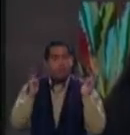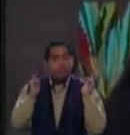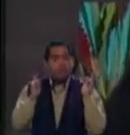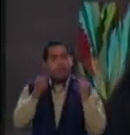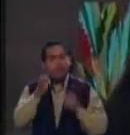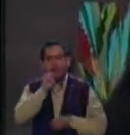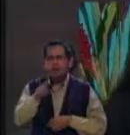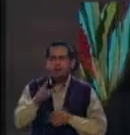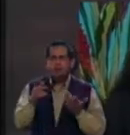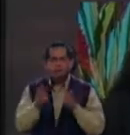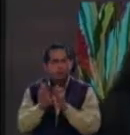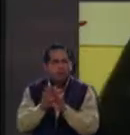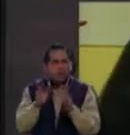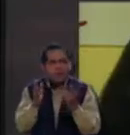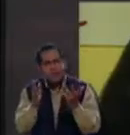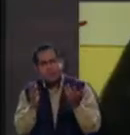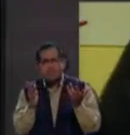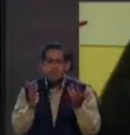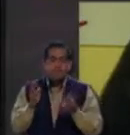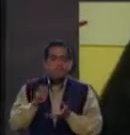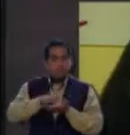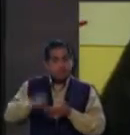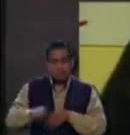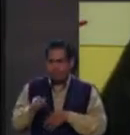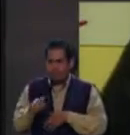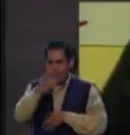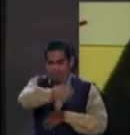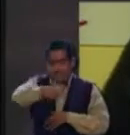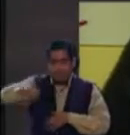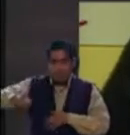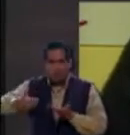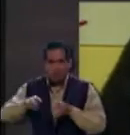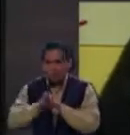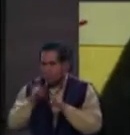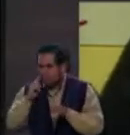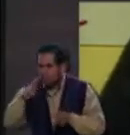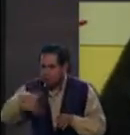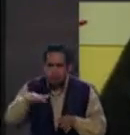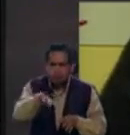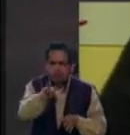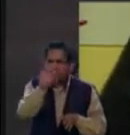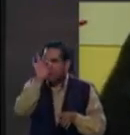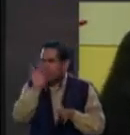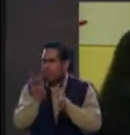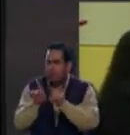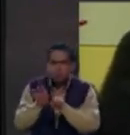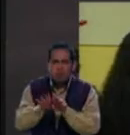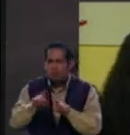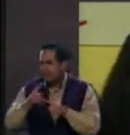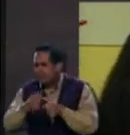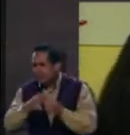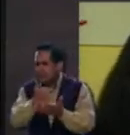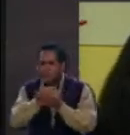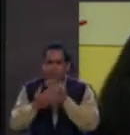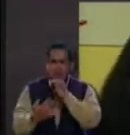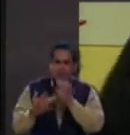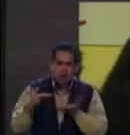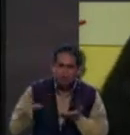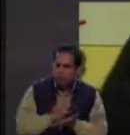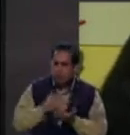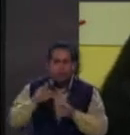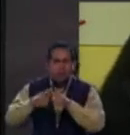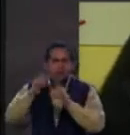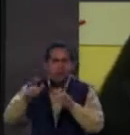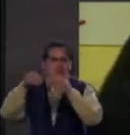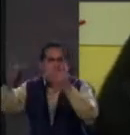Y como también, por ejemplo, el hecho de que tengas tú que buscar estos apoyos fuera,